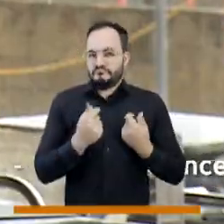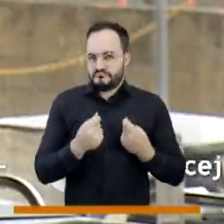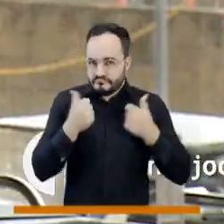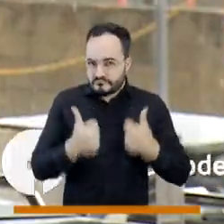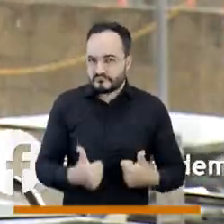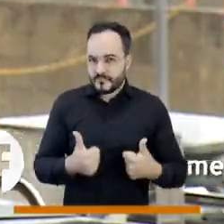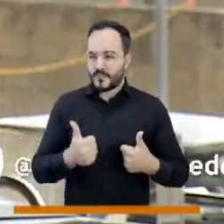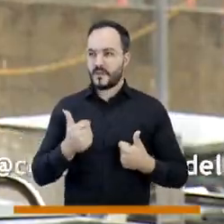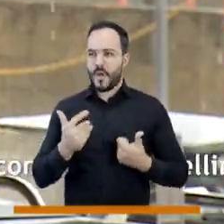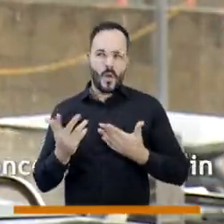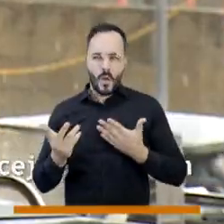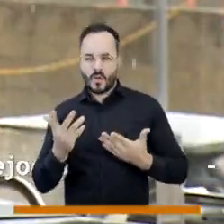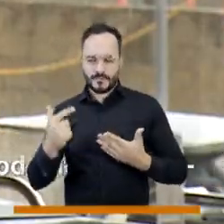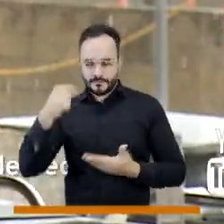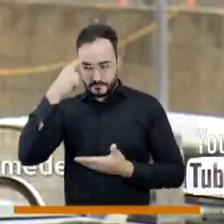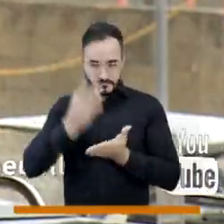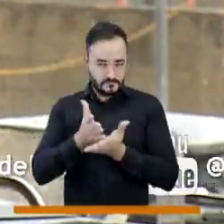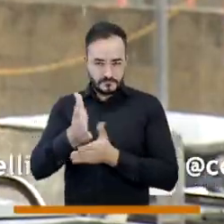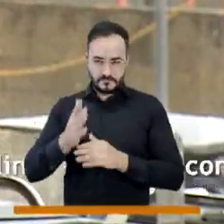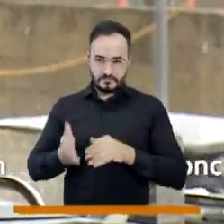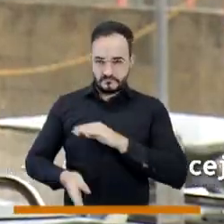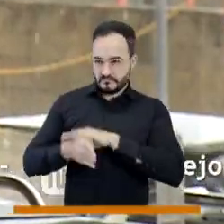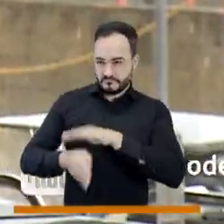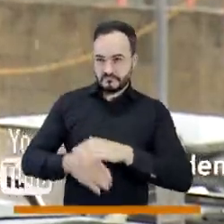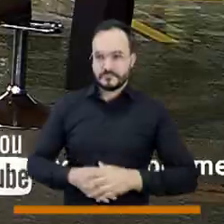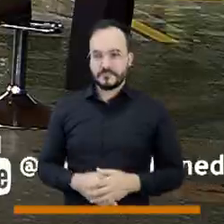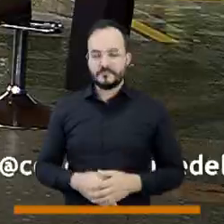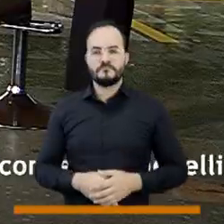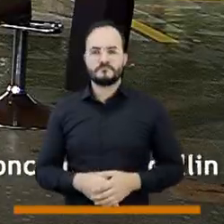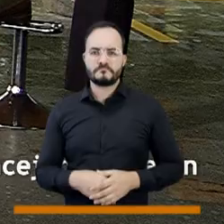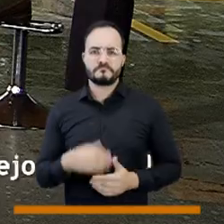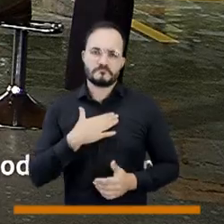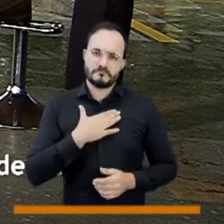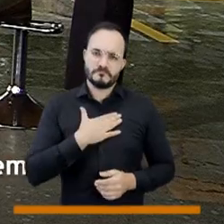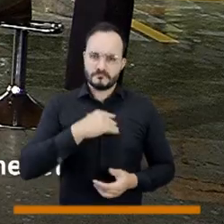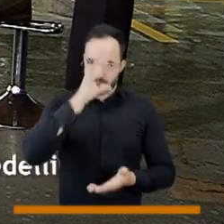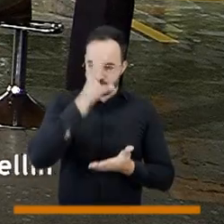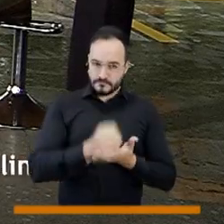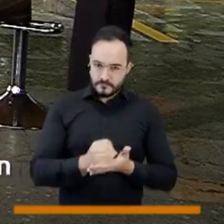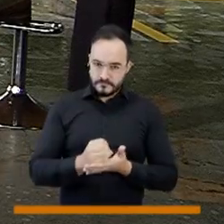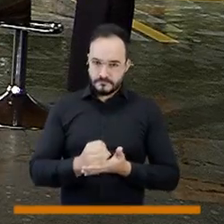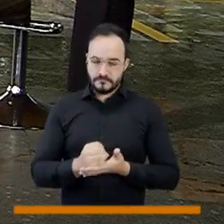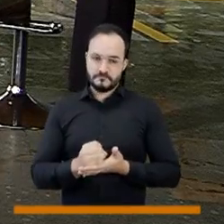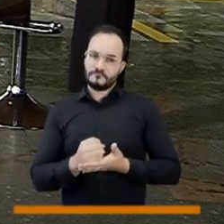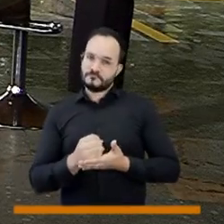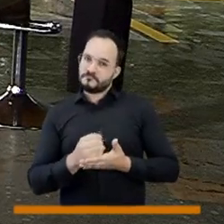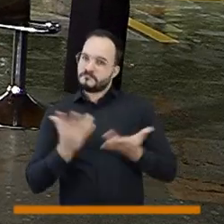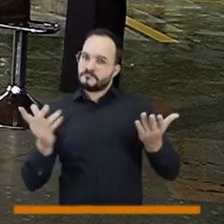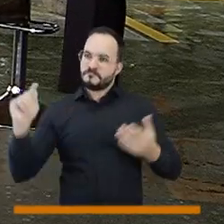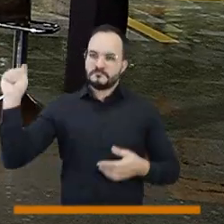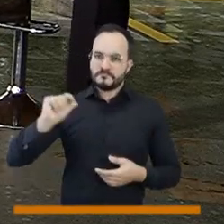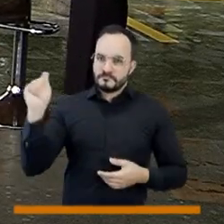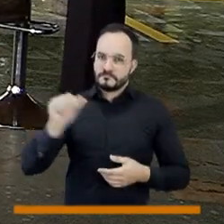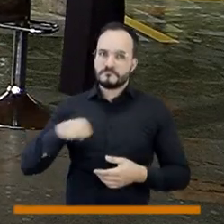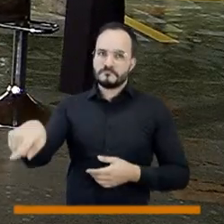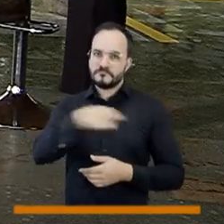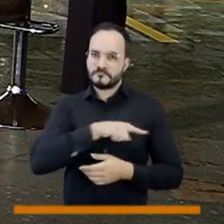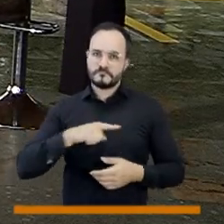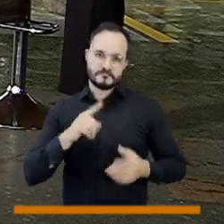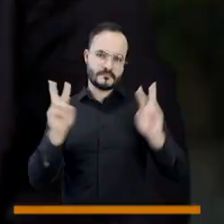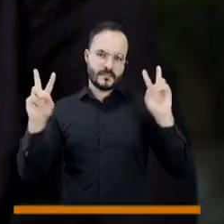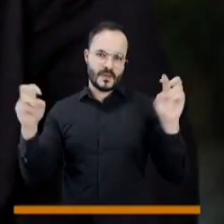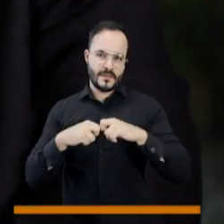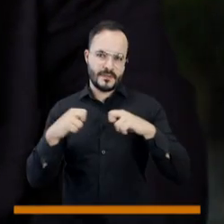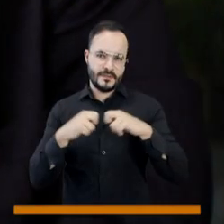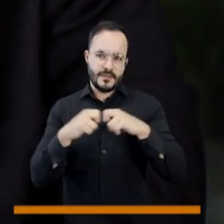para los pudientes o podemos reequilibrar esas fuerzas? A ver, yo creo que en teoría el